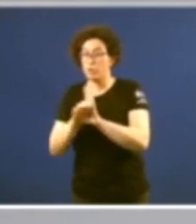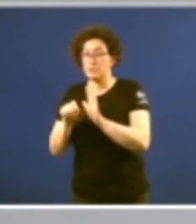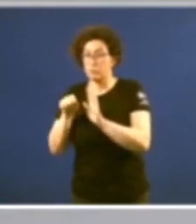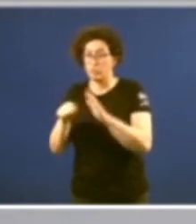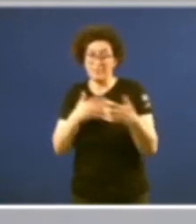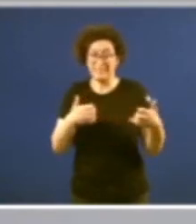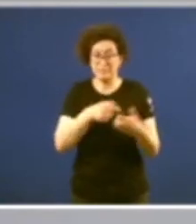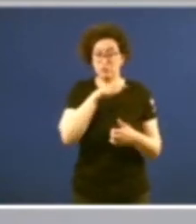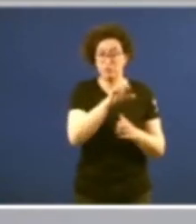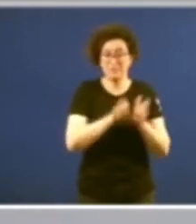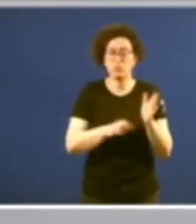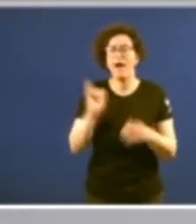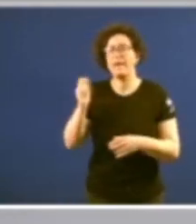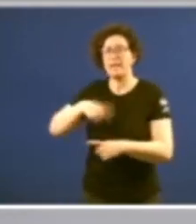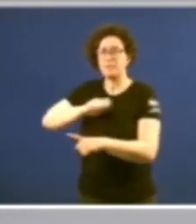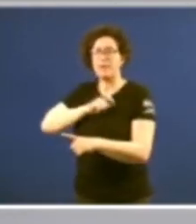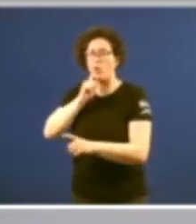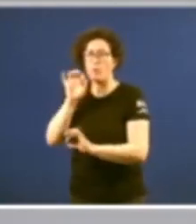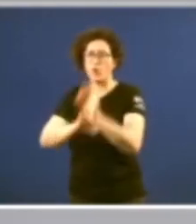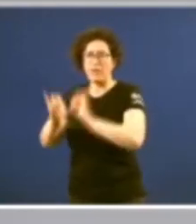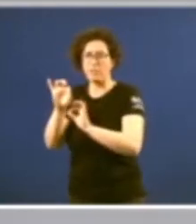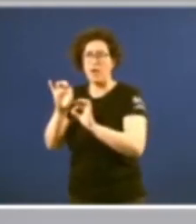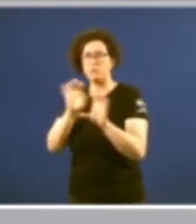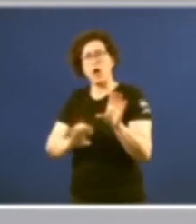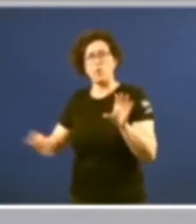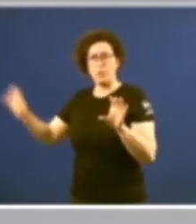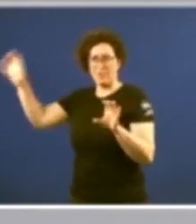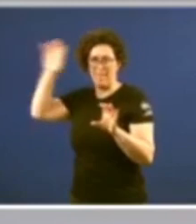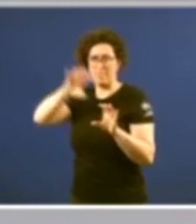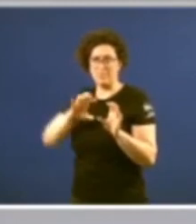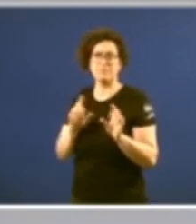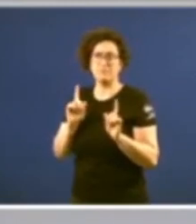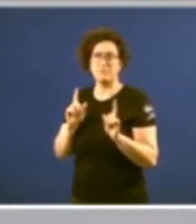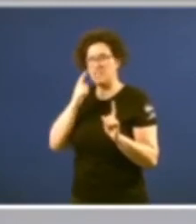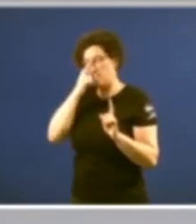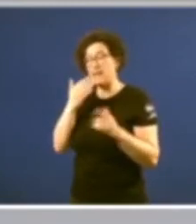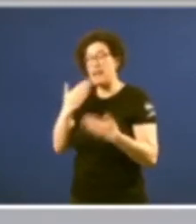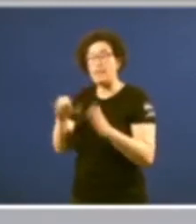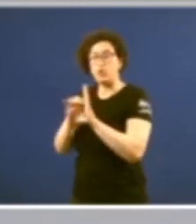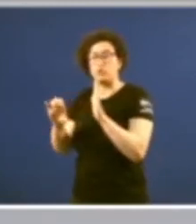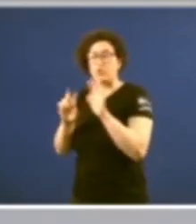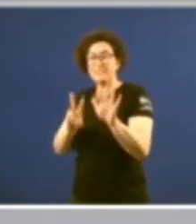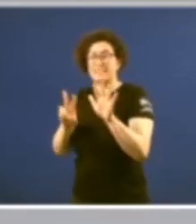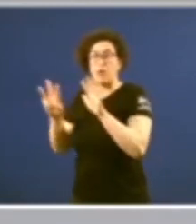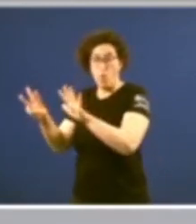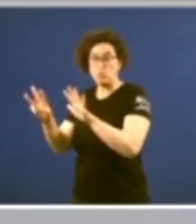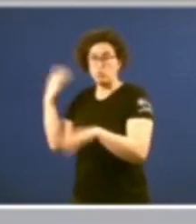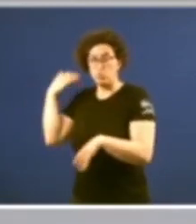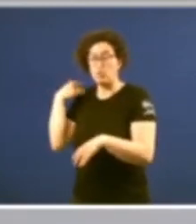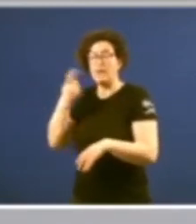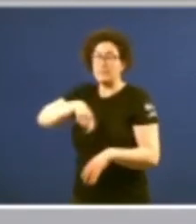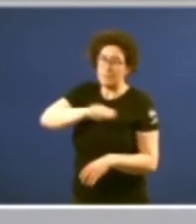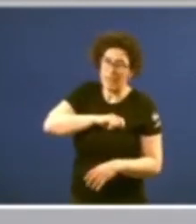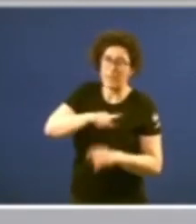está unha España organizada en comunidades autónomas coa Constitución do 78 España e Galicia